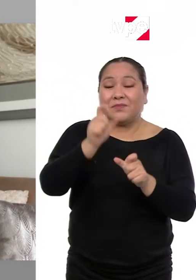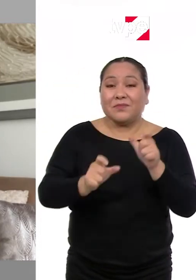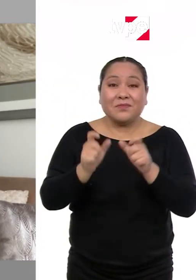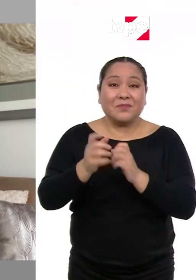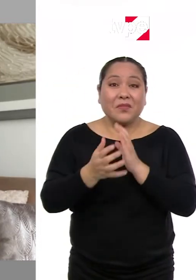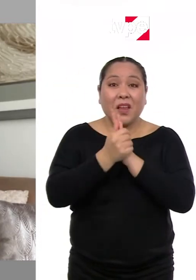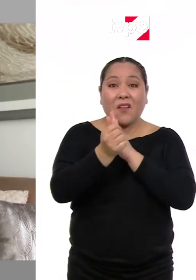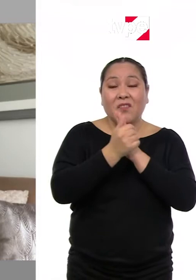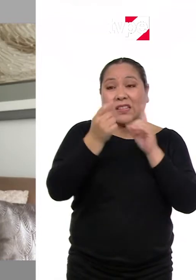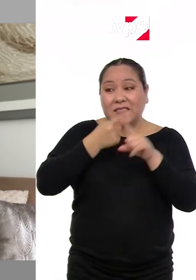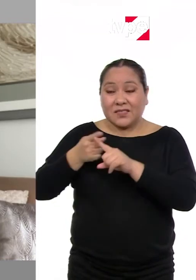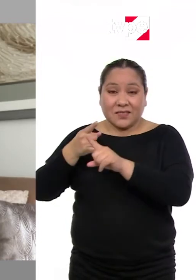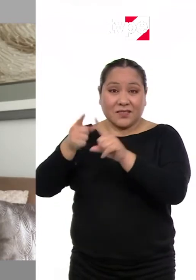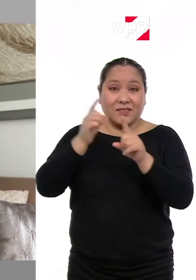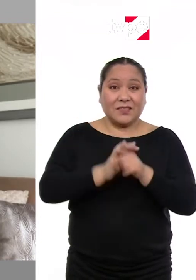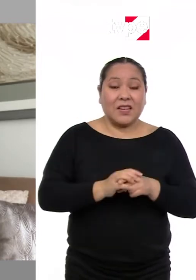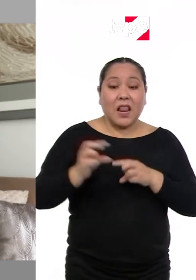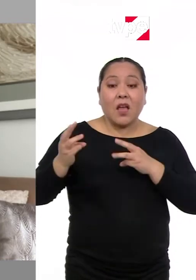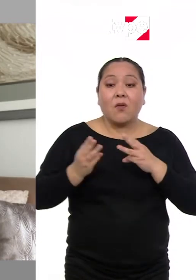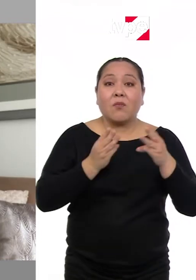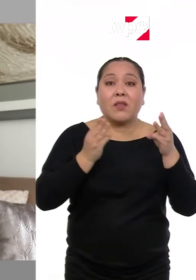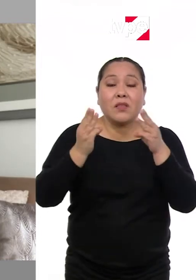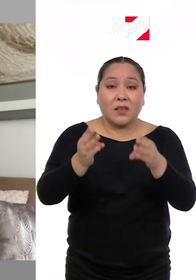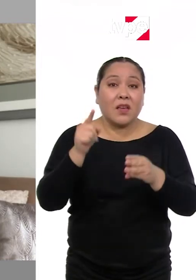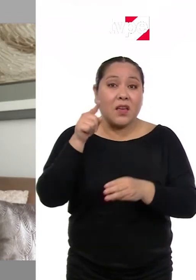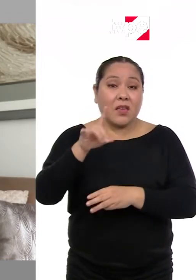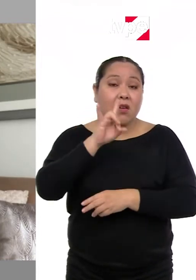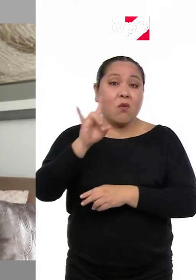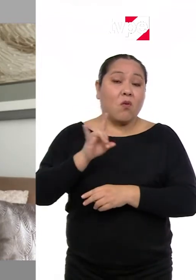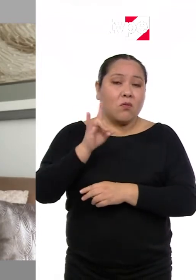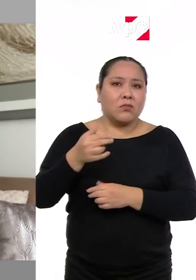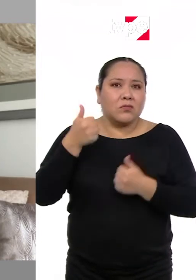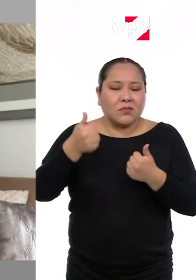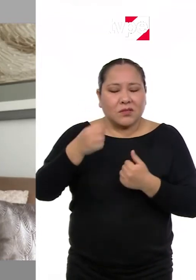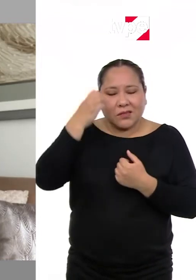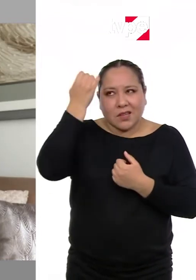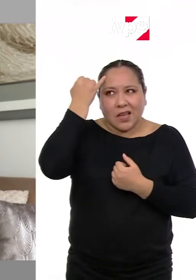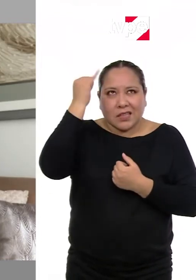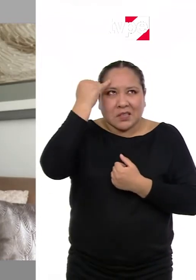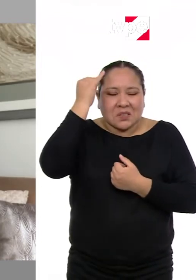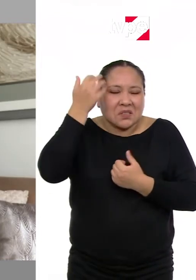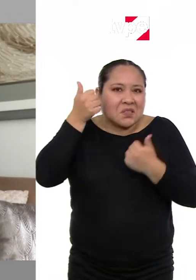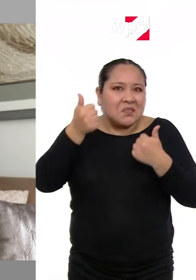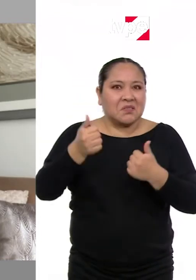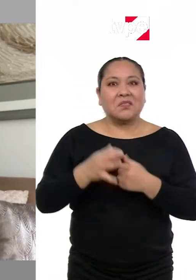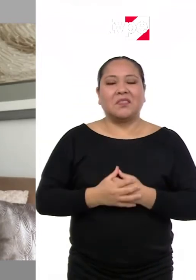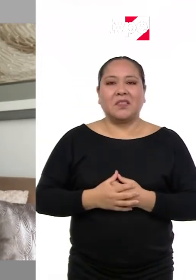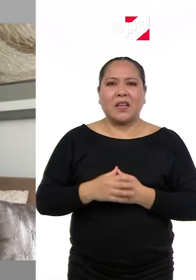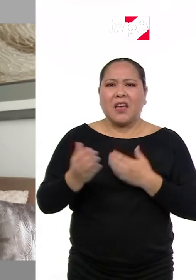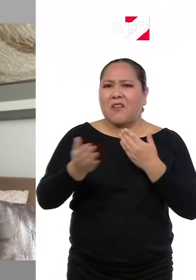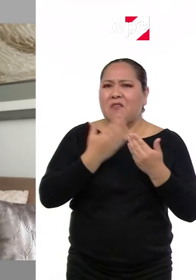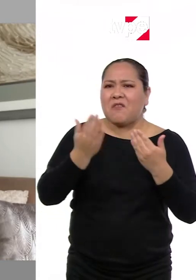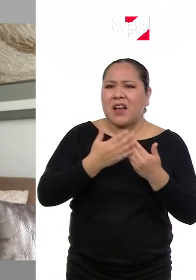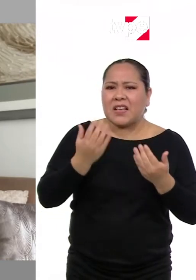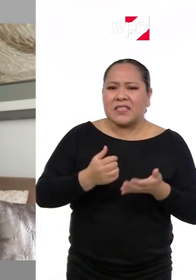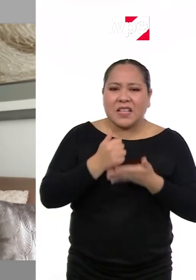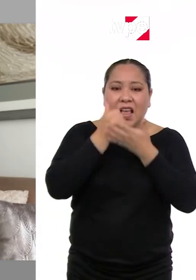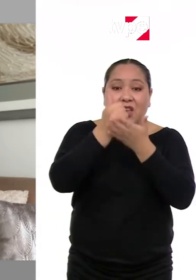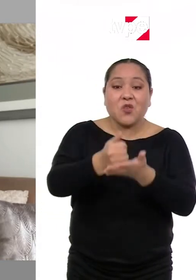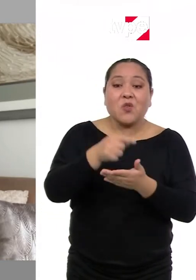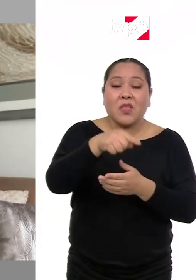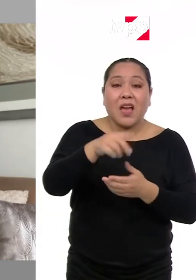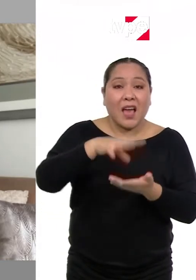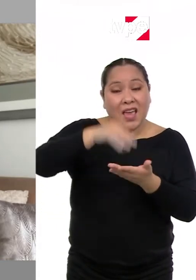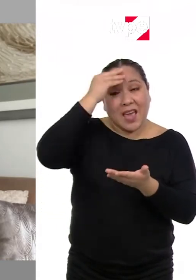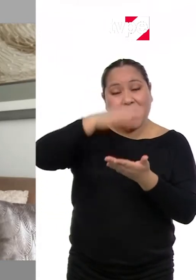personas con habilidades diferentes. La metodología que emplea es muy creativa y además facilita